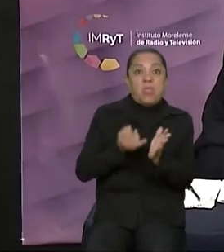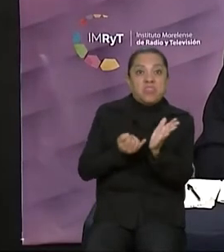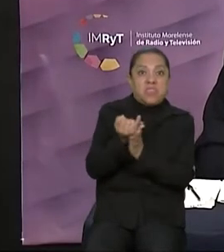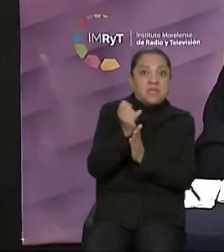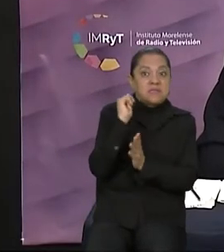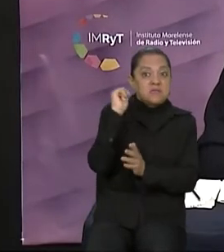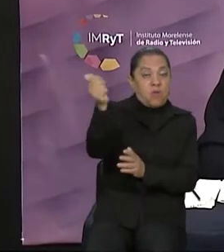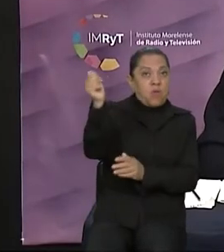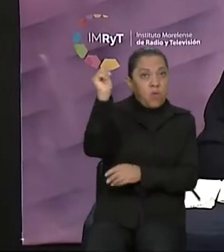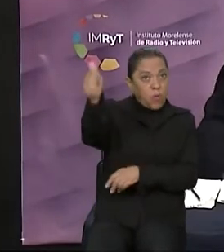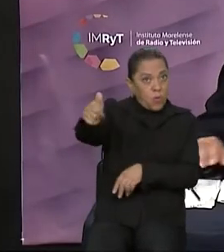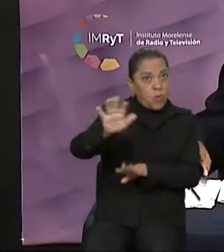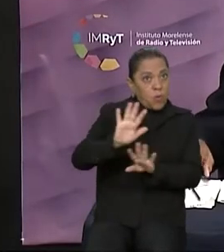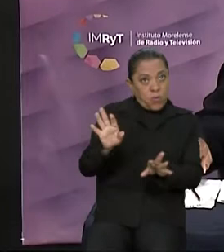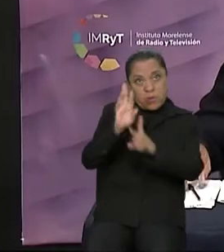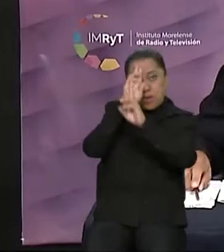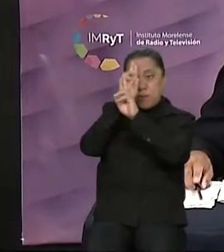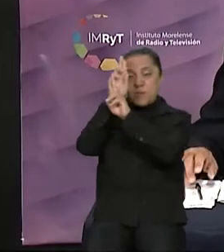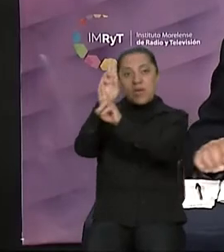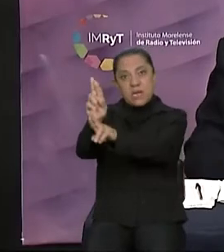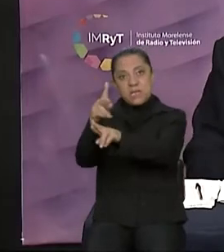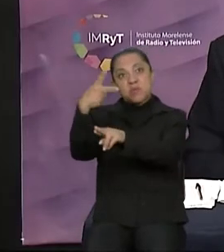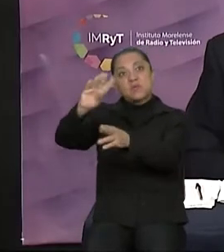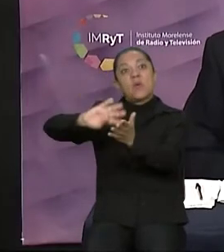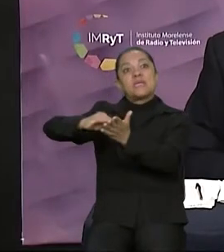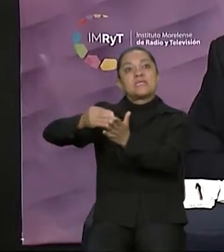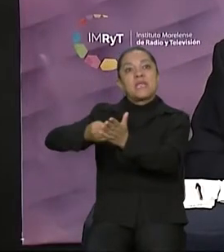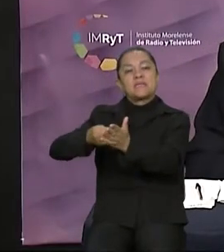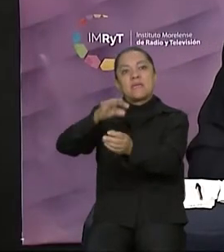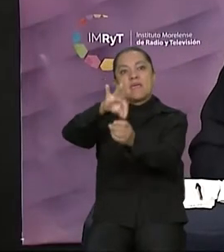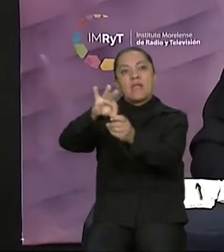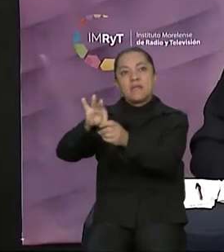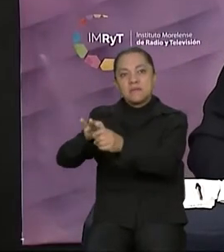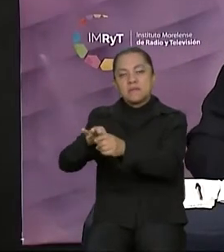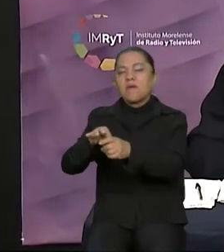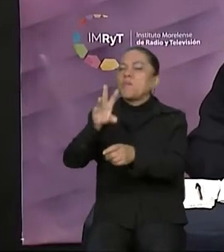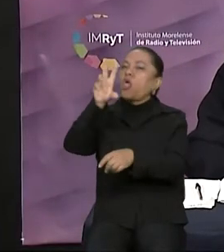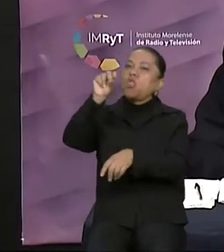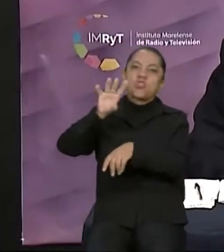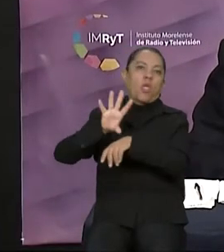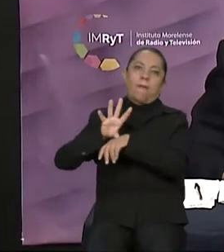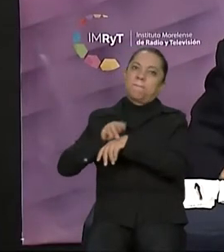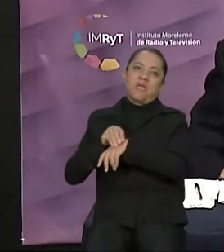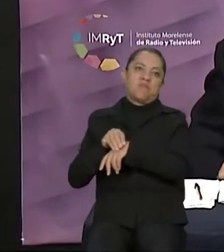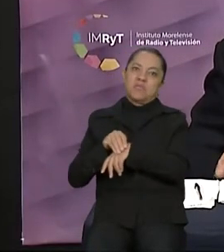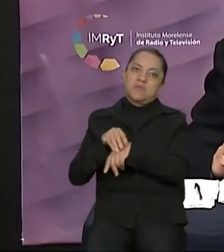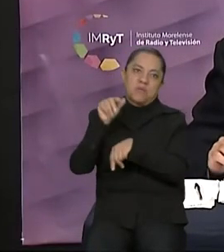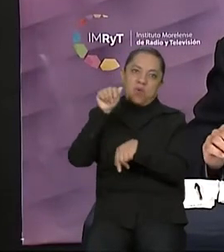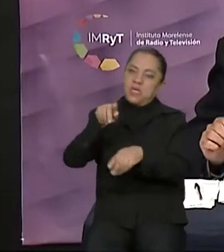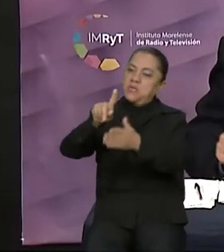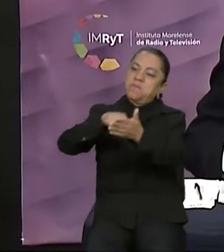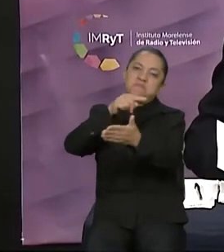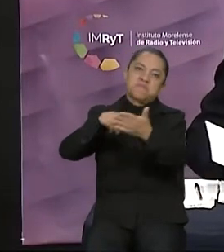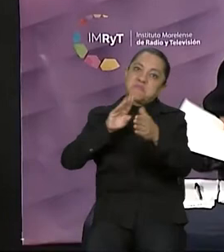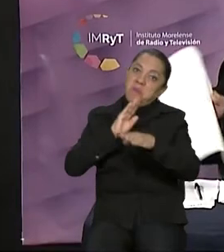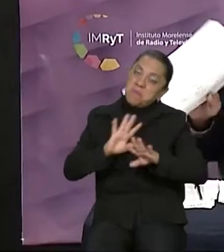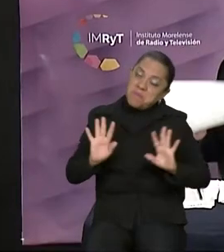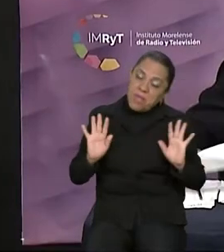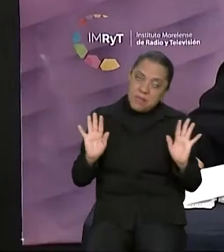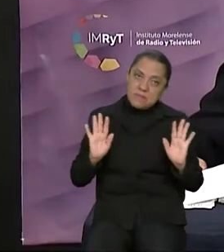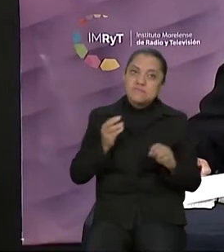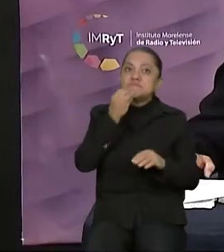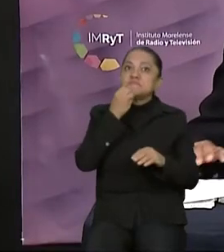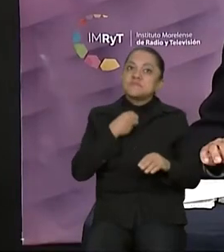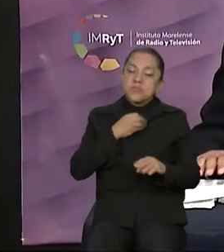cuanto a su estrategia electoral, pero no permisible de descalificar un ejercicio como este. Dicho lo anterior, pasaremos entonces a